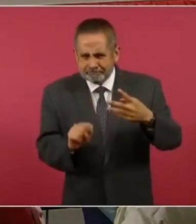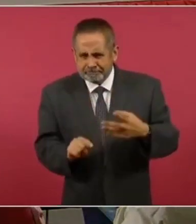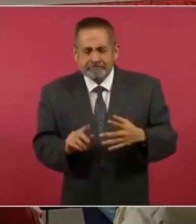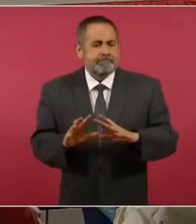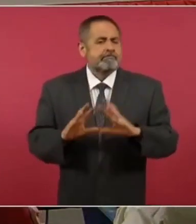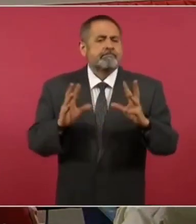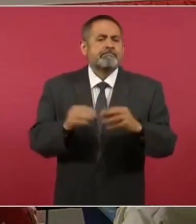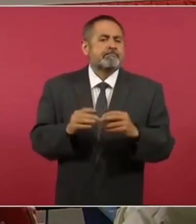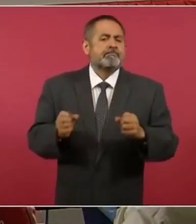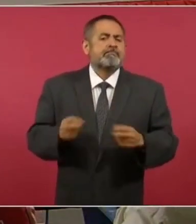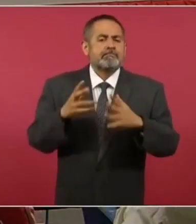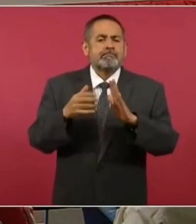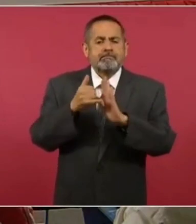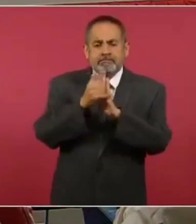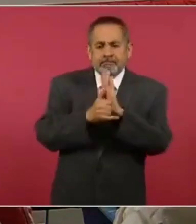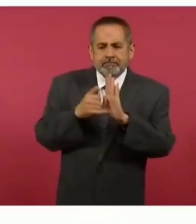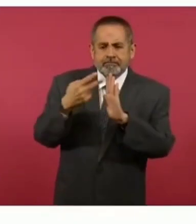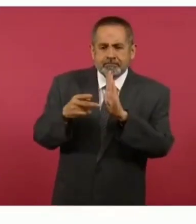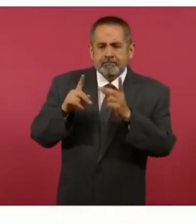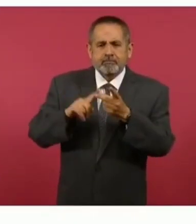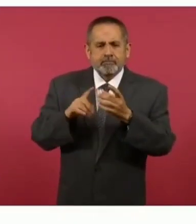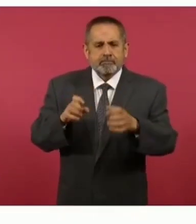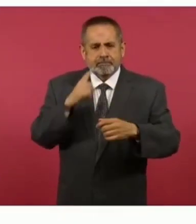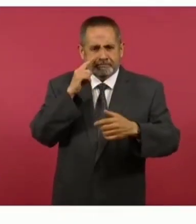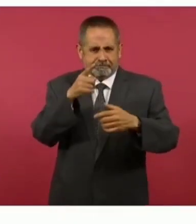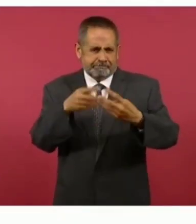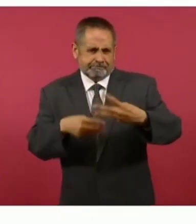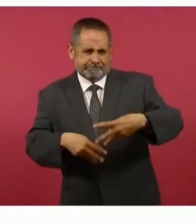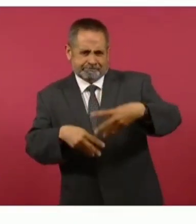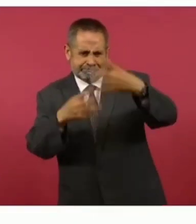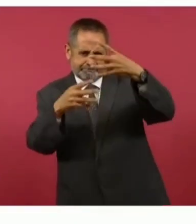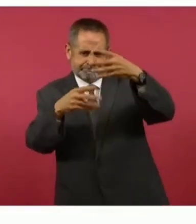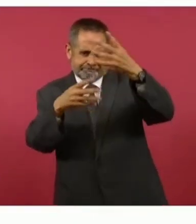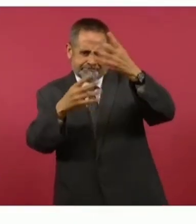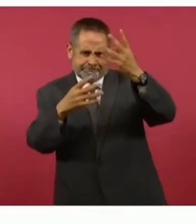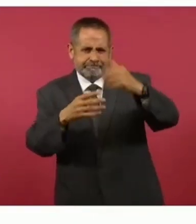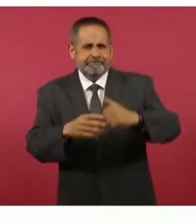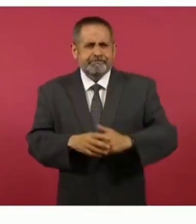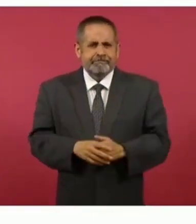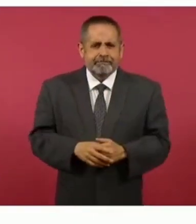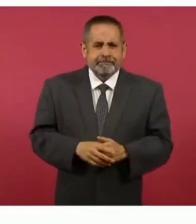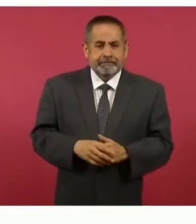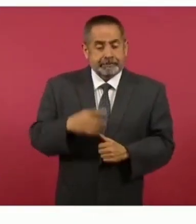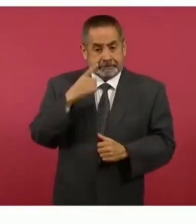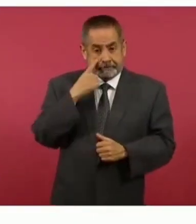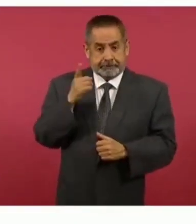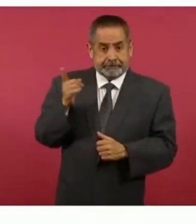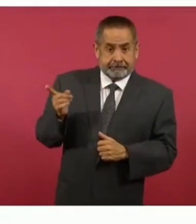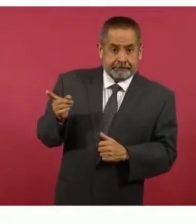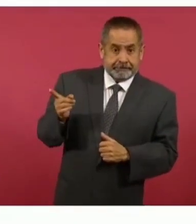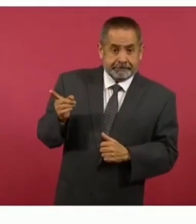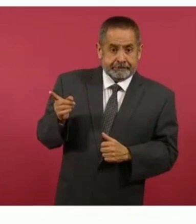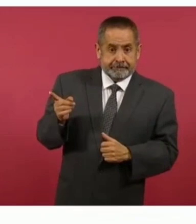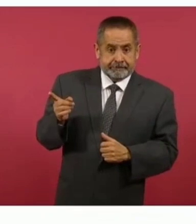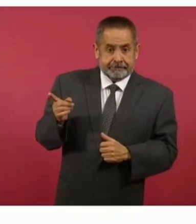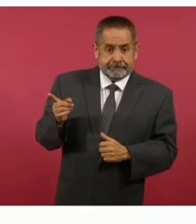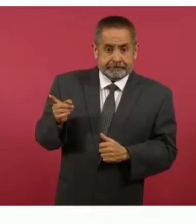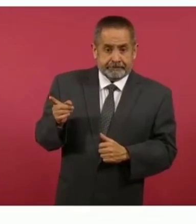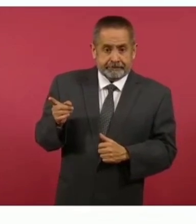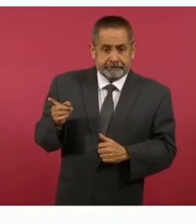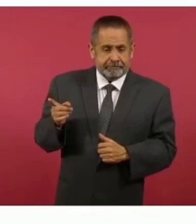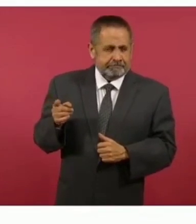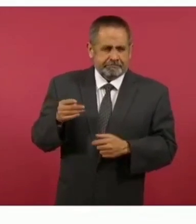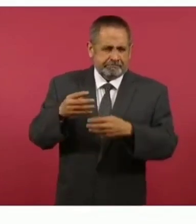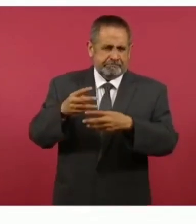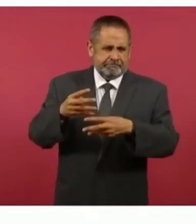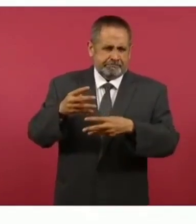de YouTube donde se dijo. Vamos a explicar un poquito más. En la línea del buscador que vemos por aquí. Bueno, vamos a